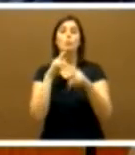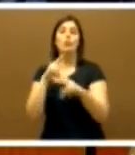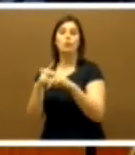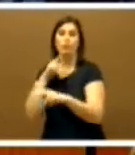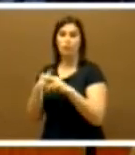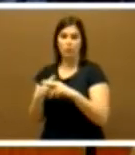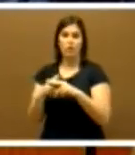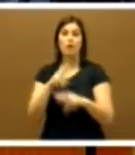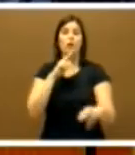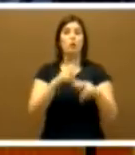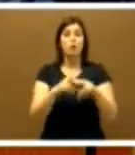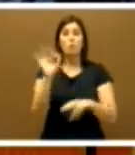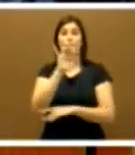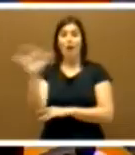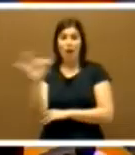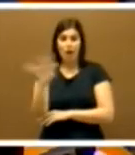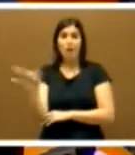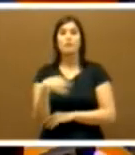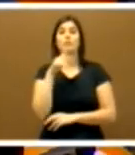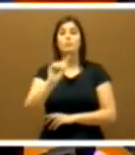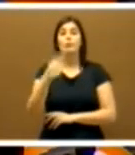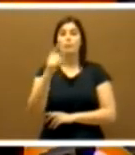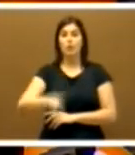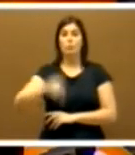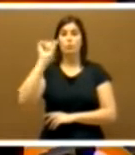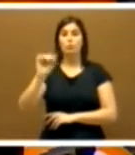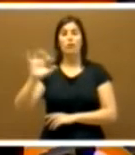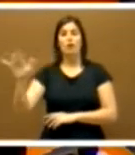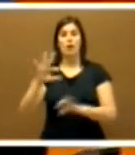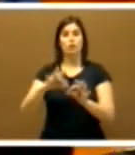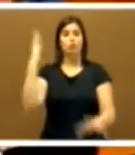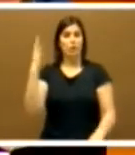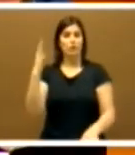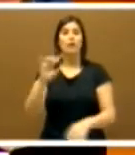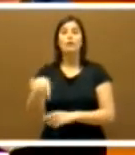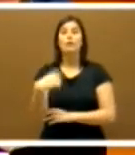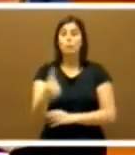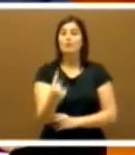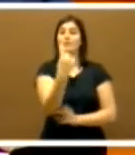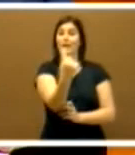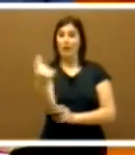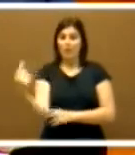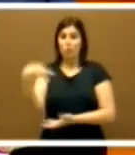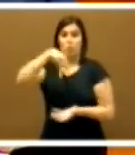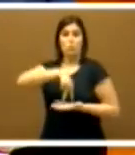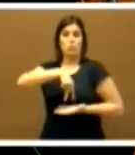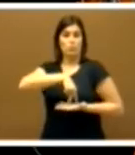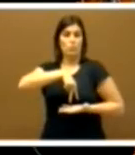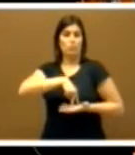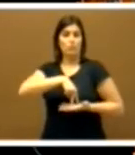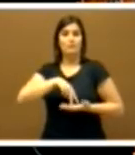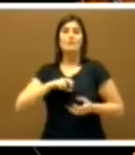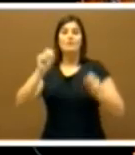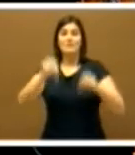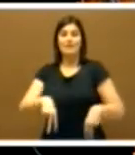por orden alfabético, de una letra extraída por sorteo y cada señoría se levantará en su escaño sin